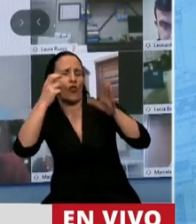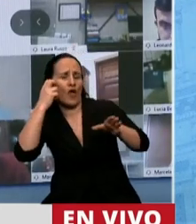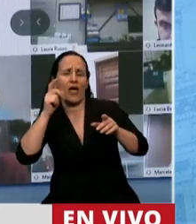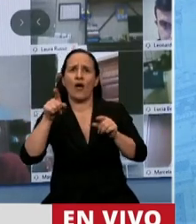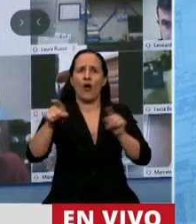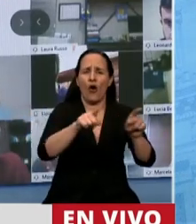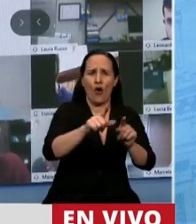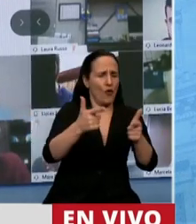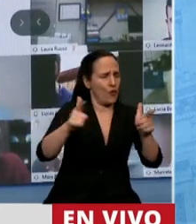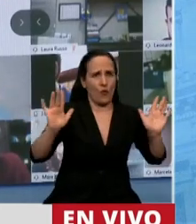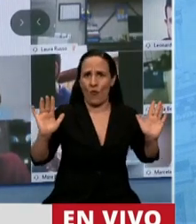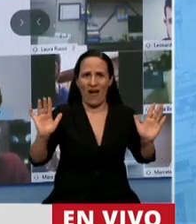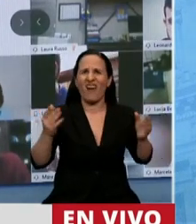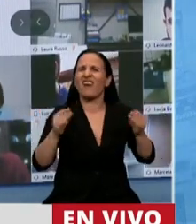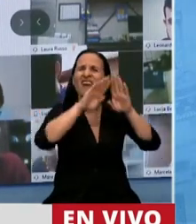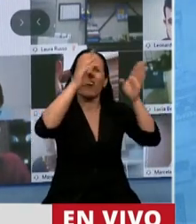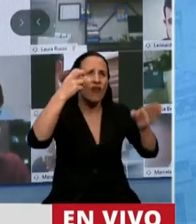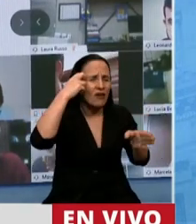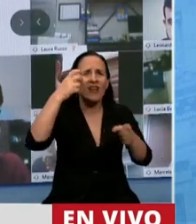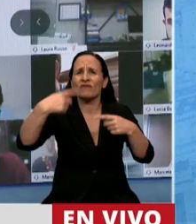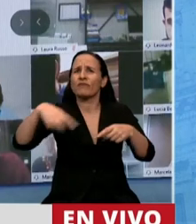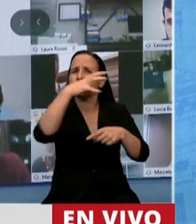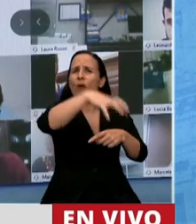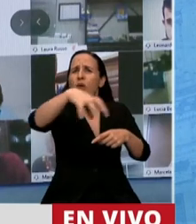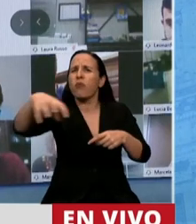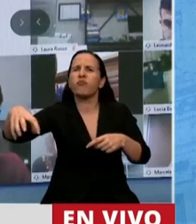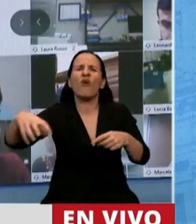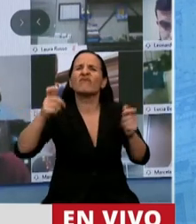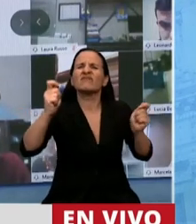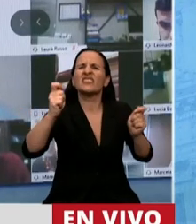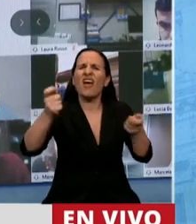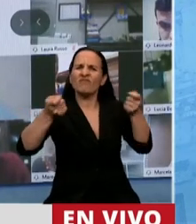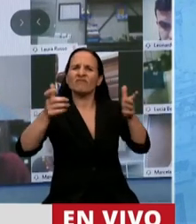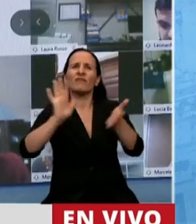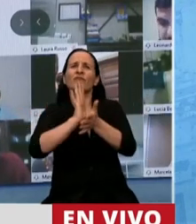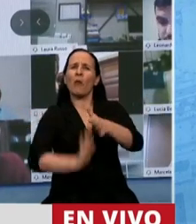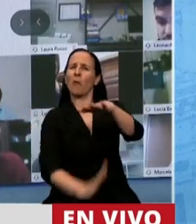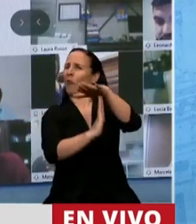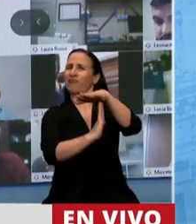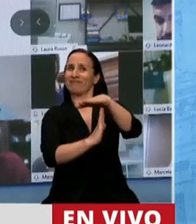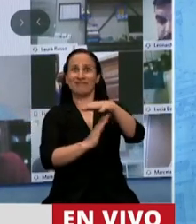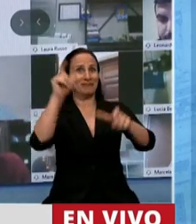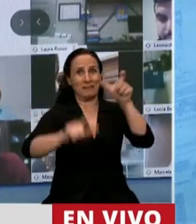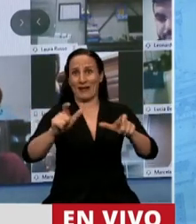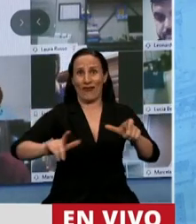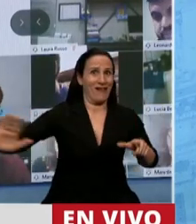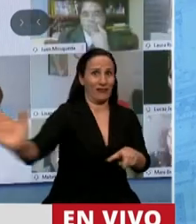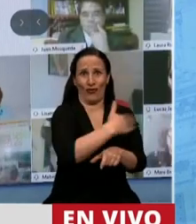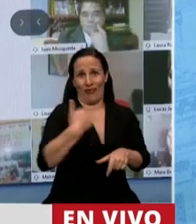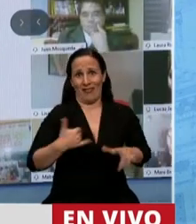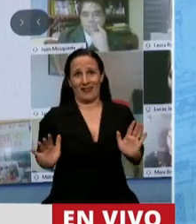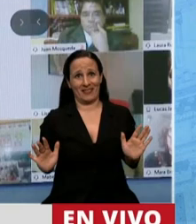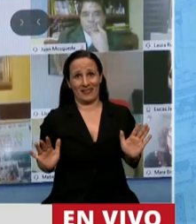diputadas y diputadas, son de todos los argentinos. Y la verdad es que desde la oposición justamente